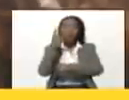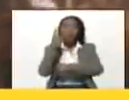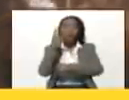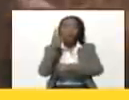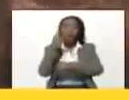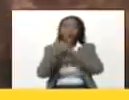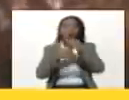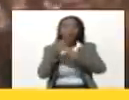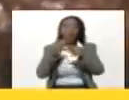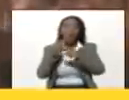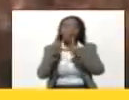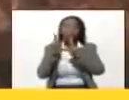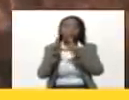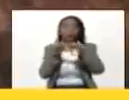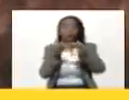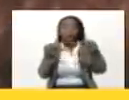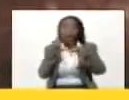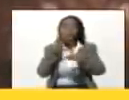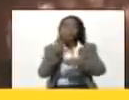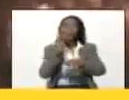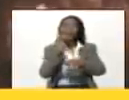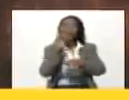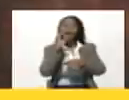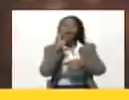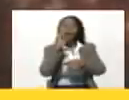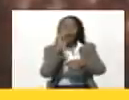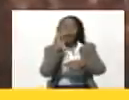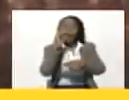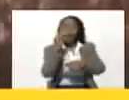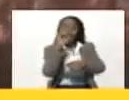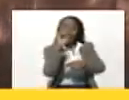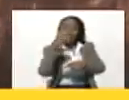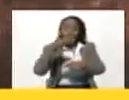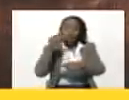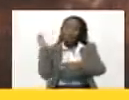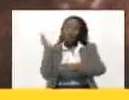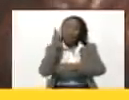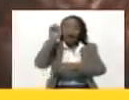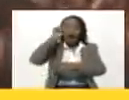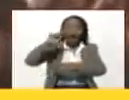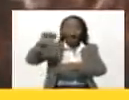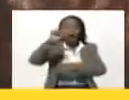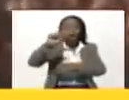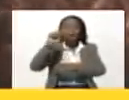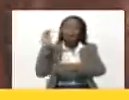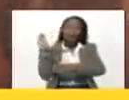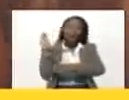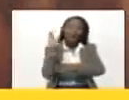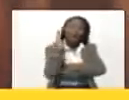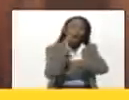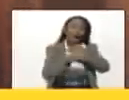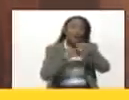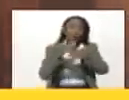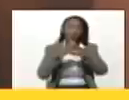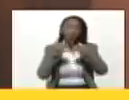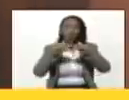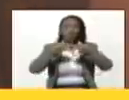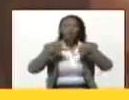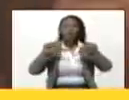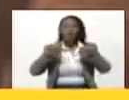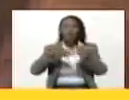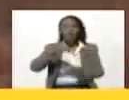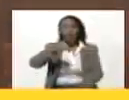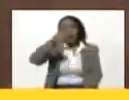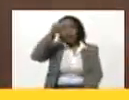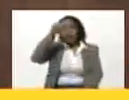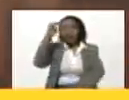de Berich y venía del Asia, venía recorriendo todo el territorio del